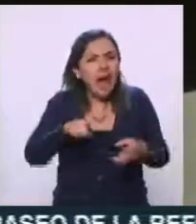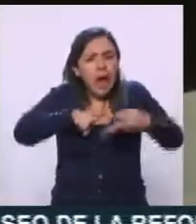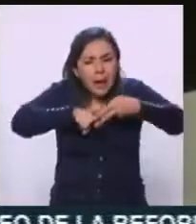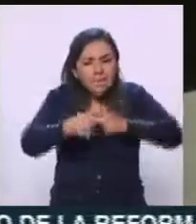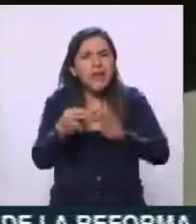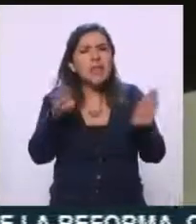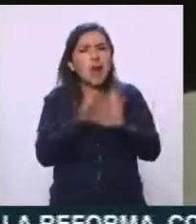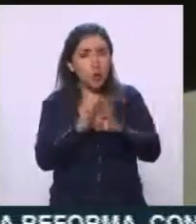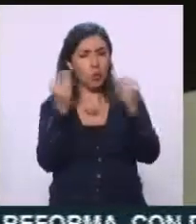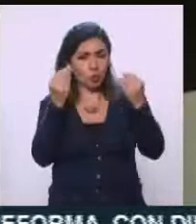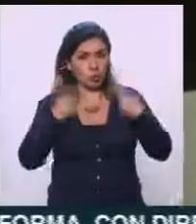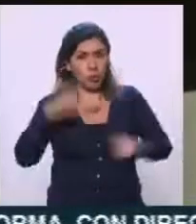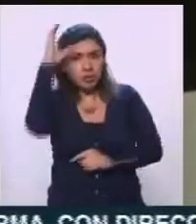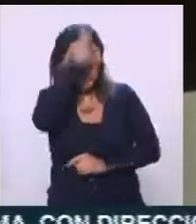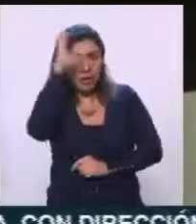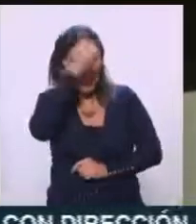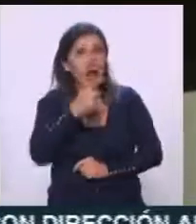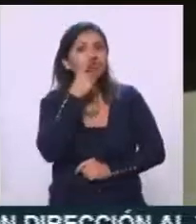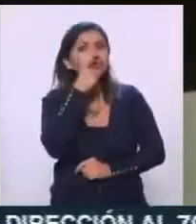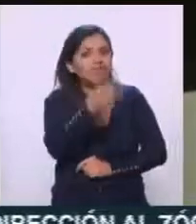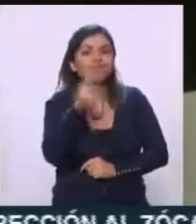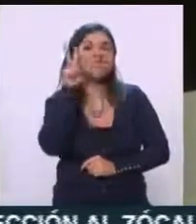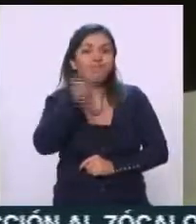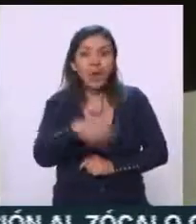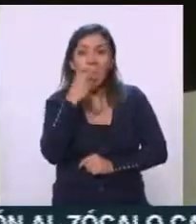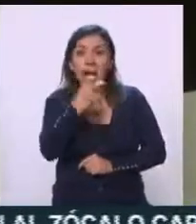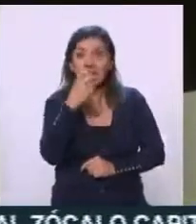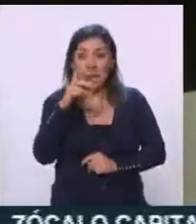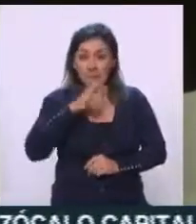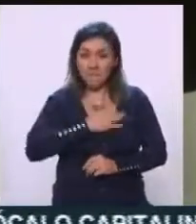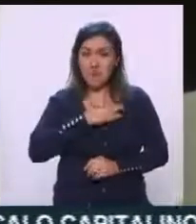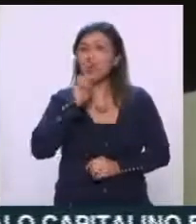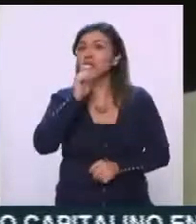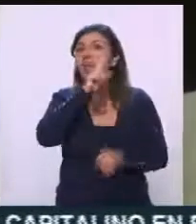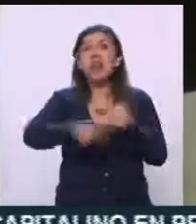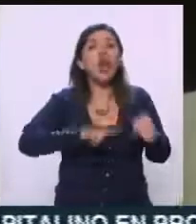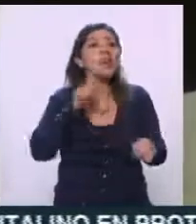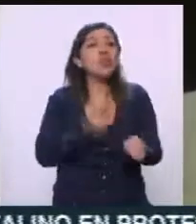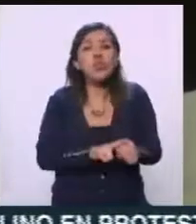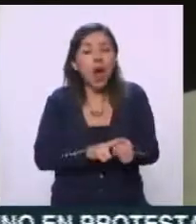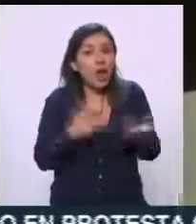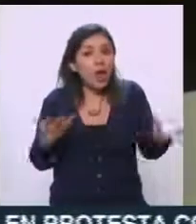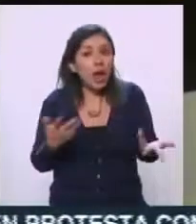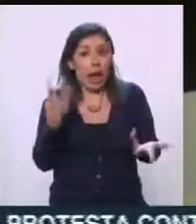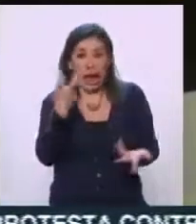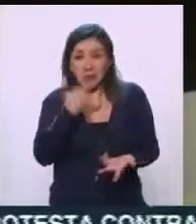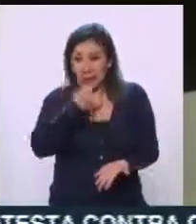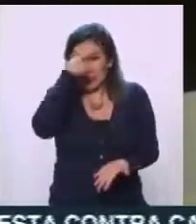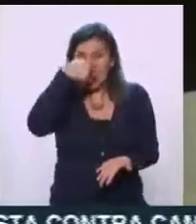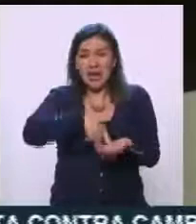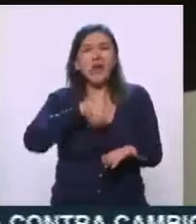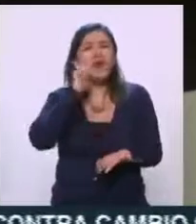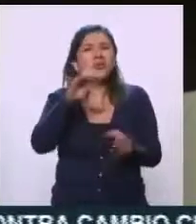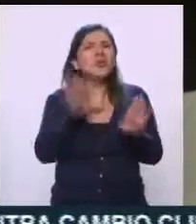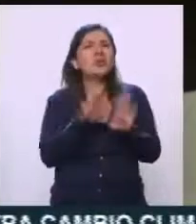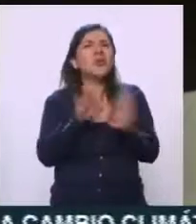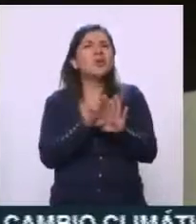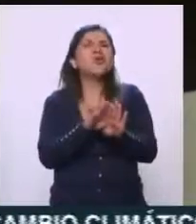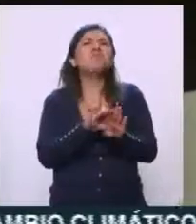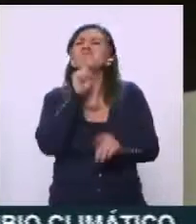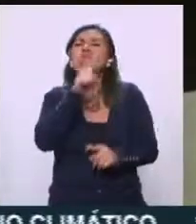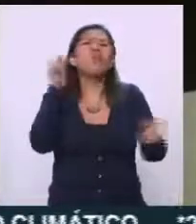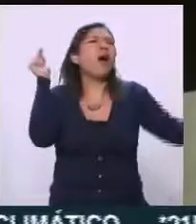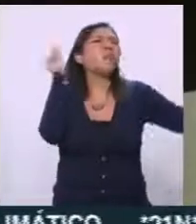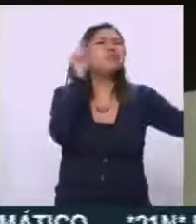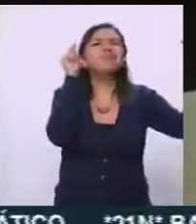investigadores y científicos han dicho que este virus es totalmente natural, y entonces yo creo que esto está más bien dentro del marco de esta